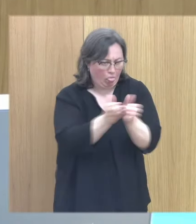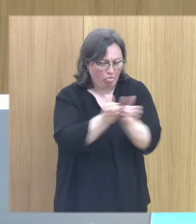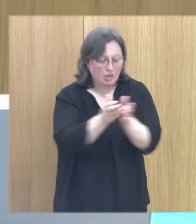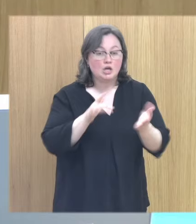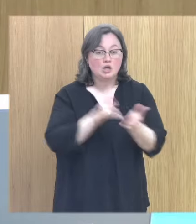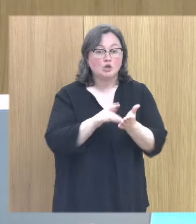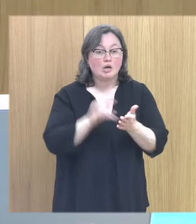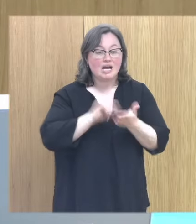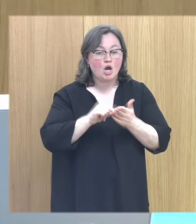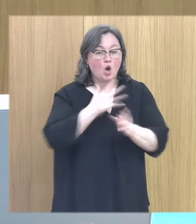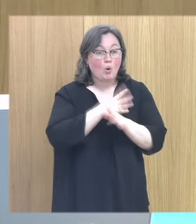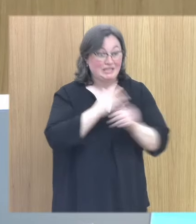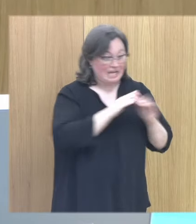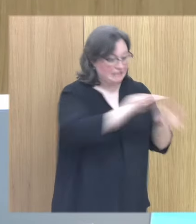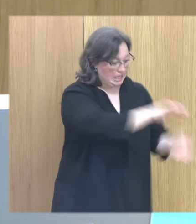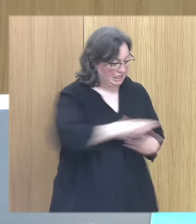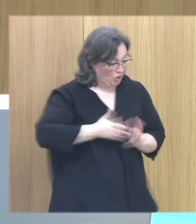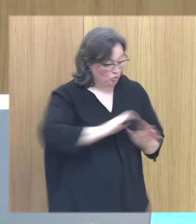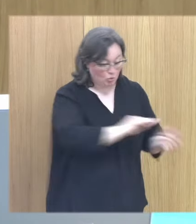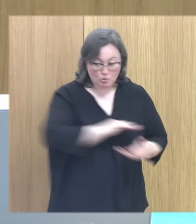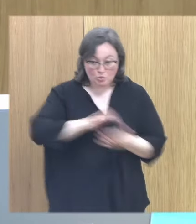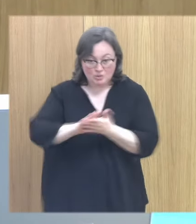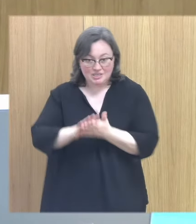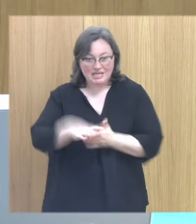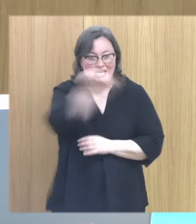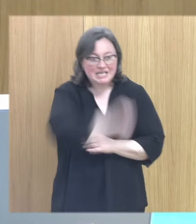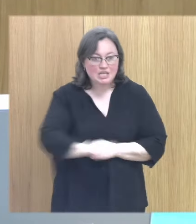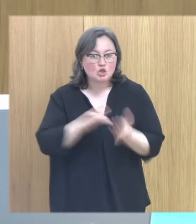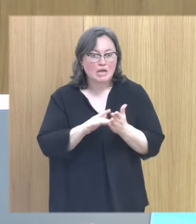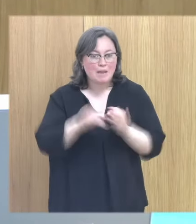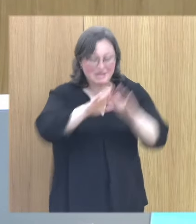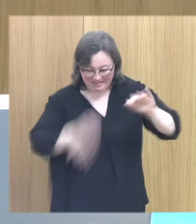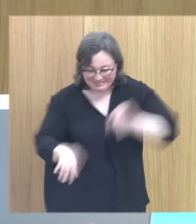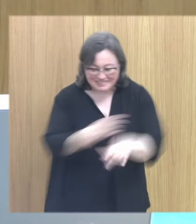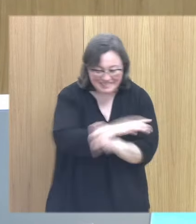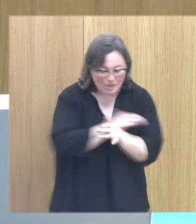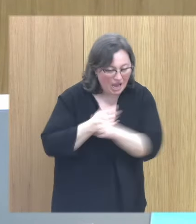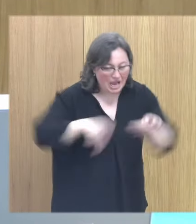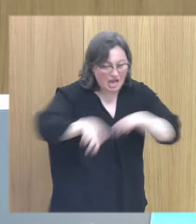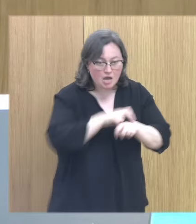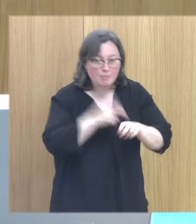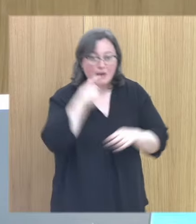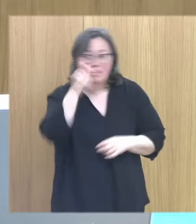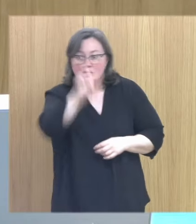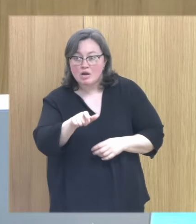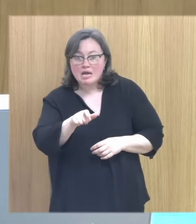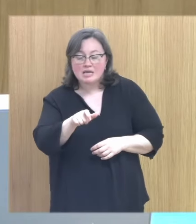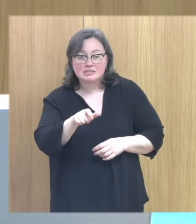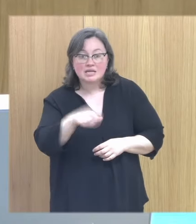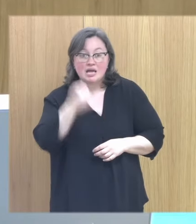llevado juguetes de sus casas de sus hijos y meten a los niños debajo de las mesas para que no se encuentran con los